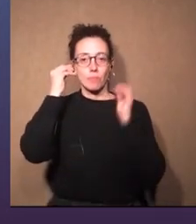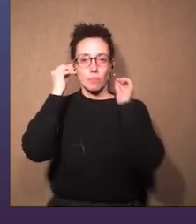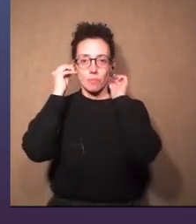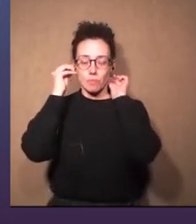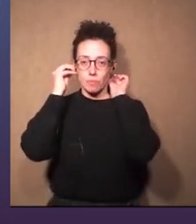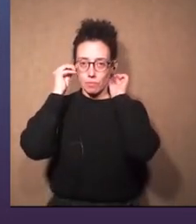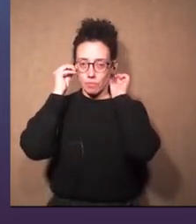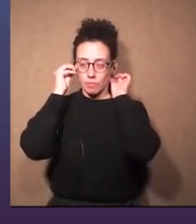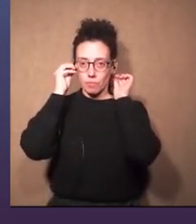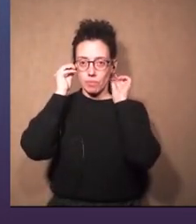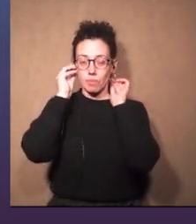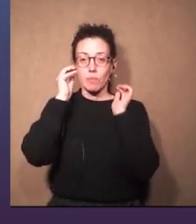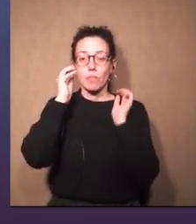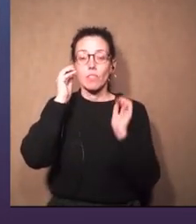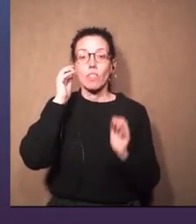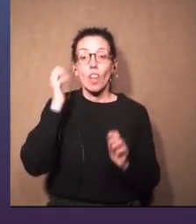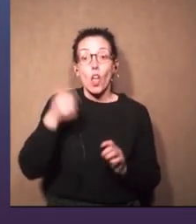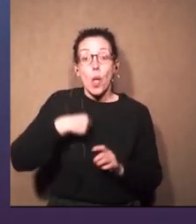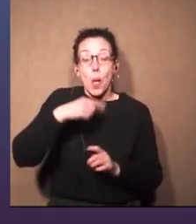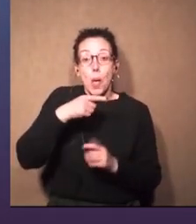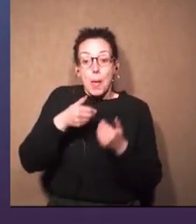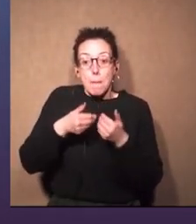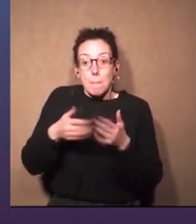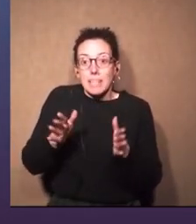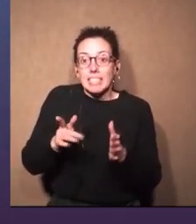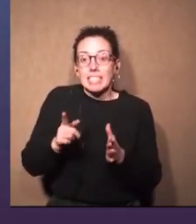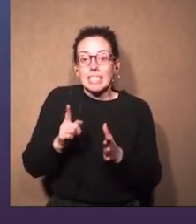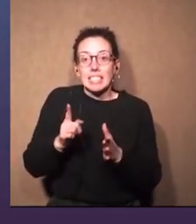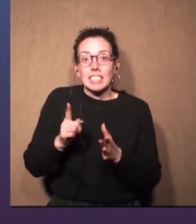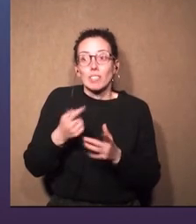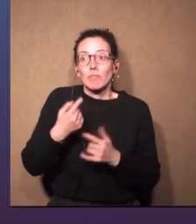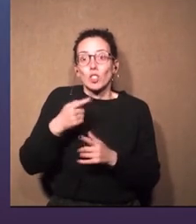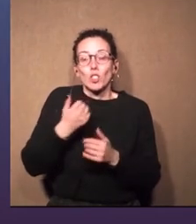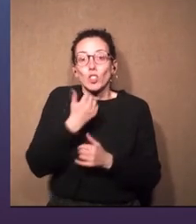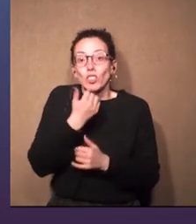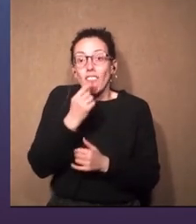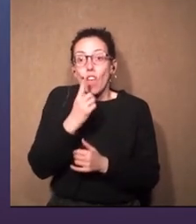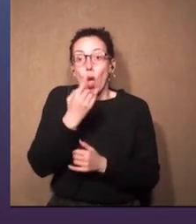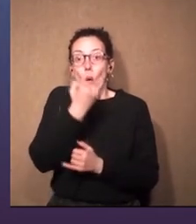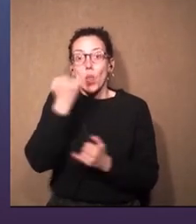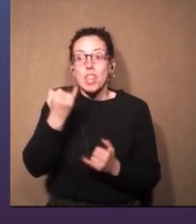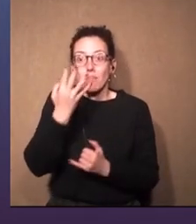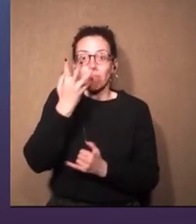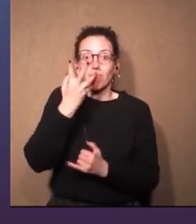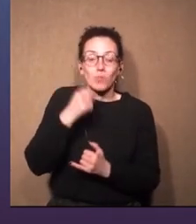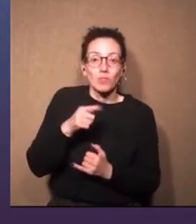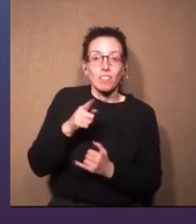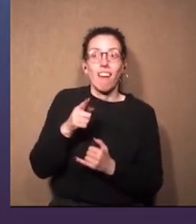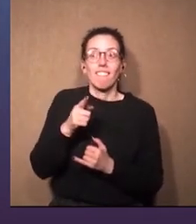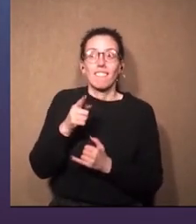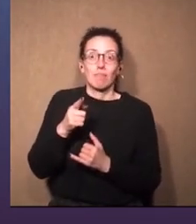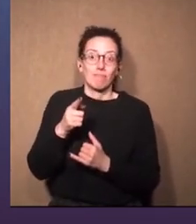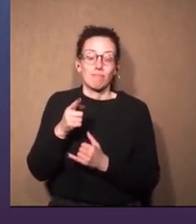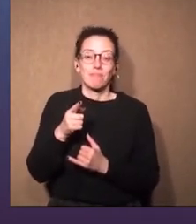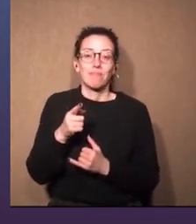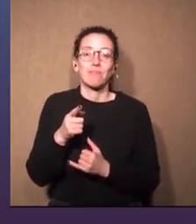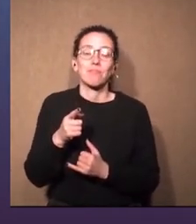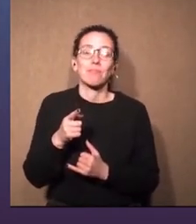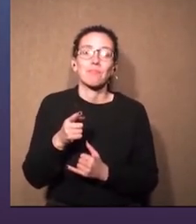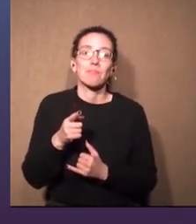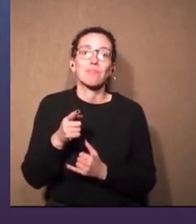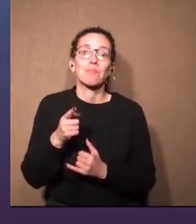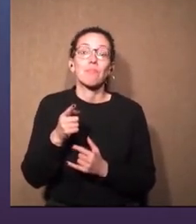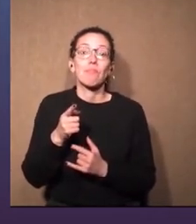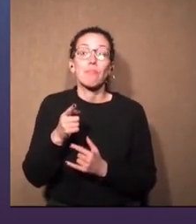Bueno, yo empecé mi profesión sin saber que un día iría a gustar. Era que iría a gustar tanto.